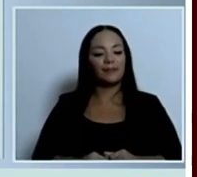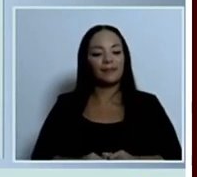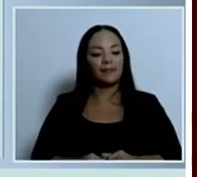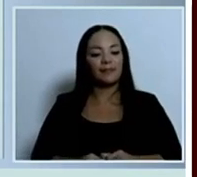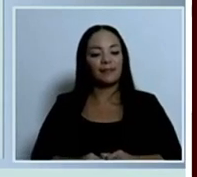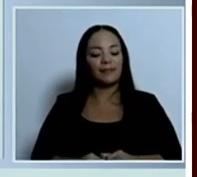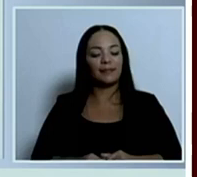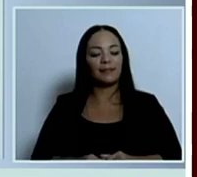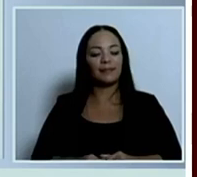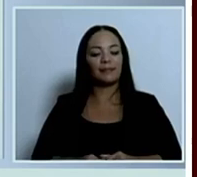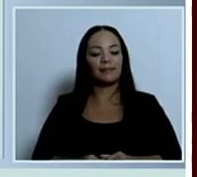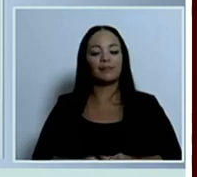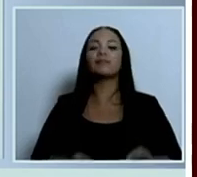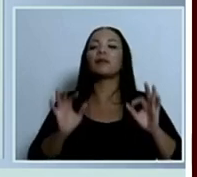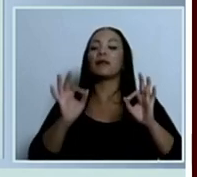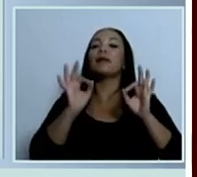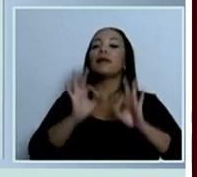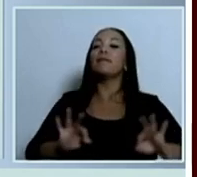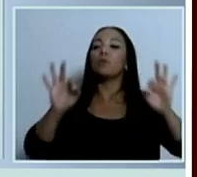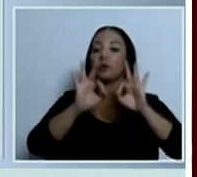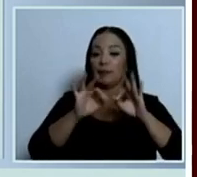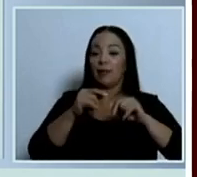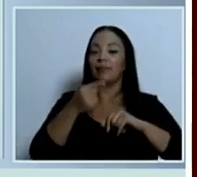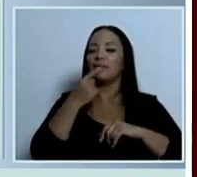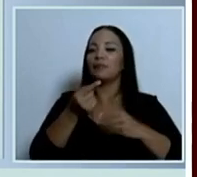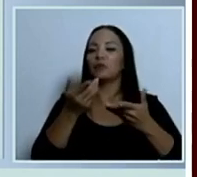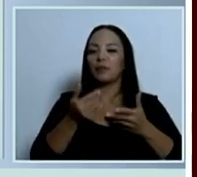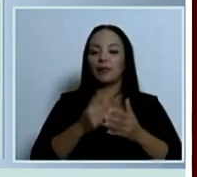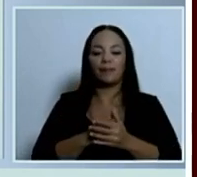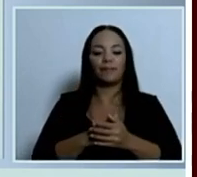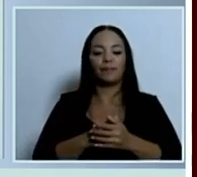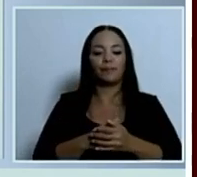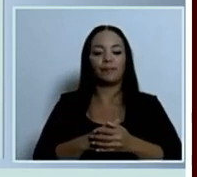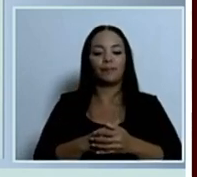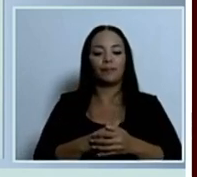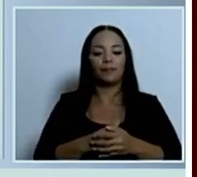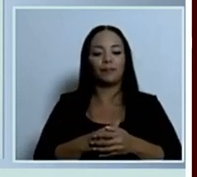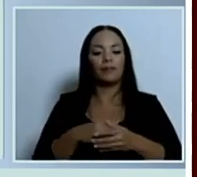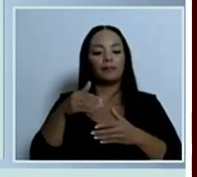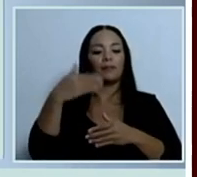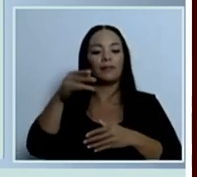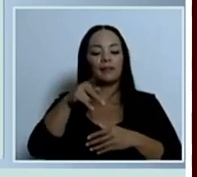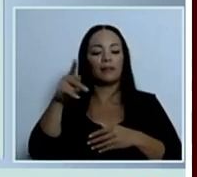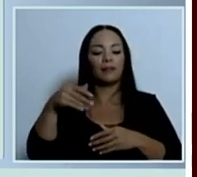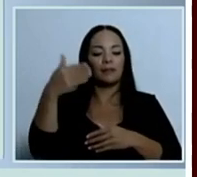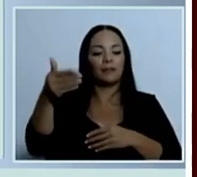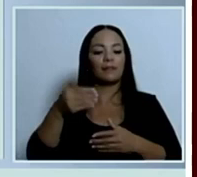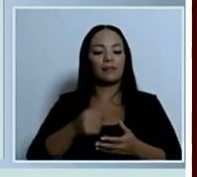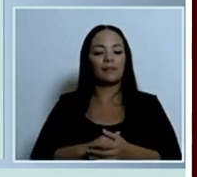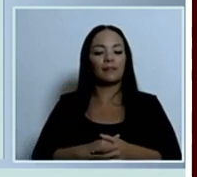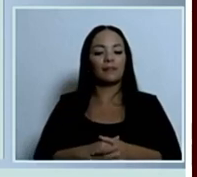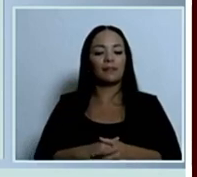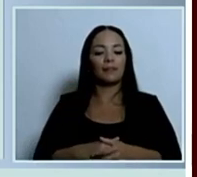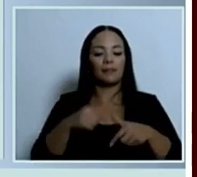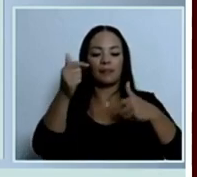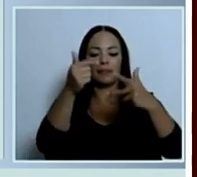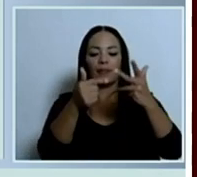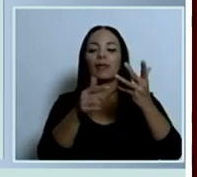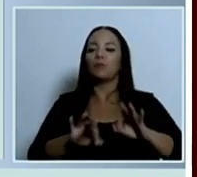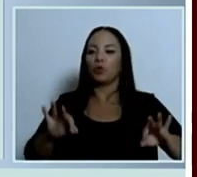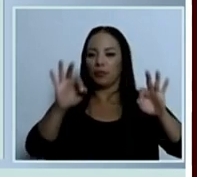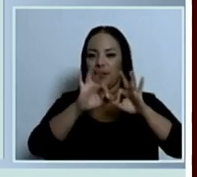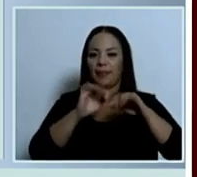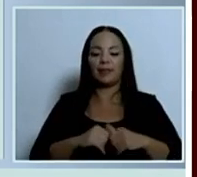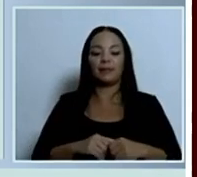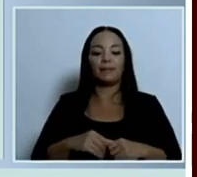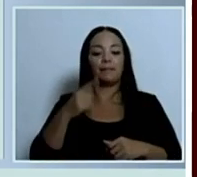¿qué es importante mencionar? Bueno, pasemos el decreto, la presentación para esta última que son los puntos importantes. De